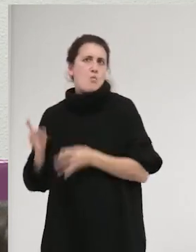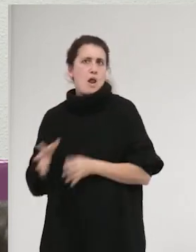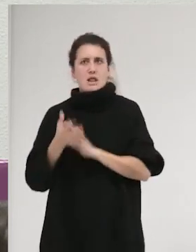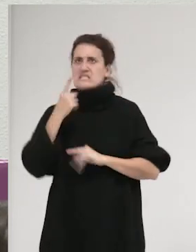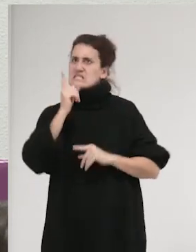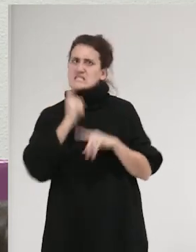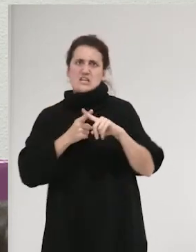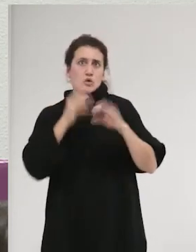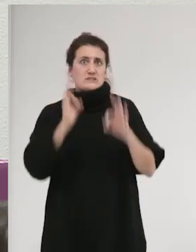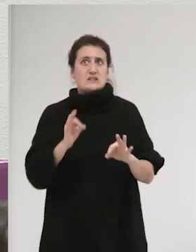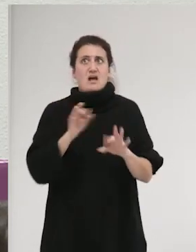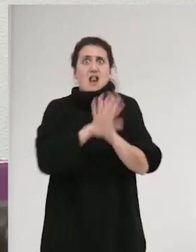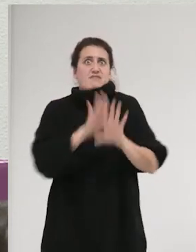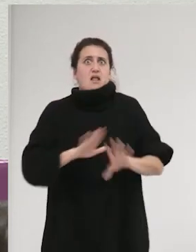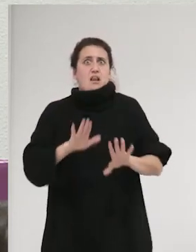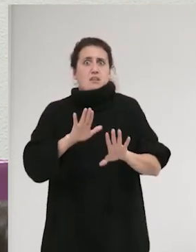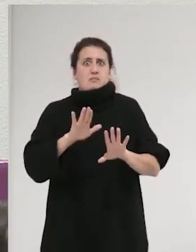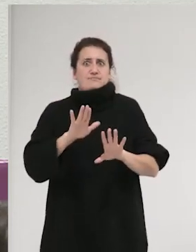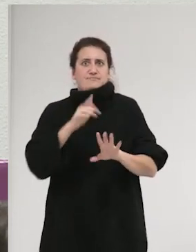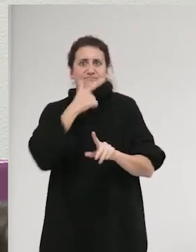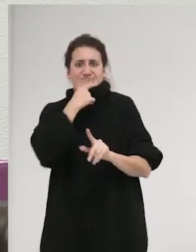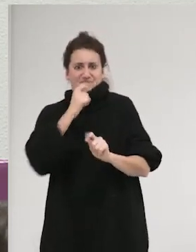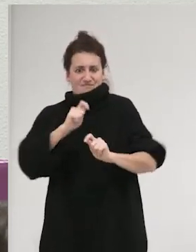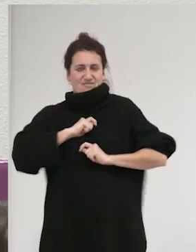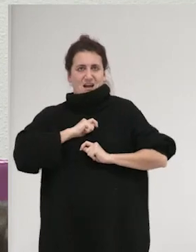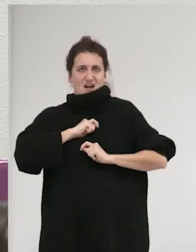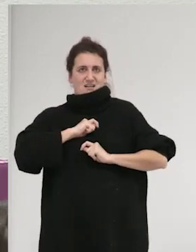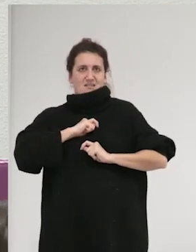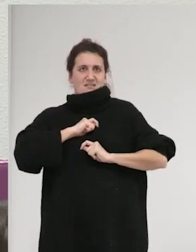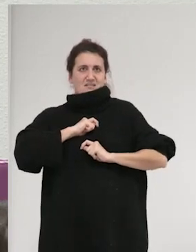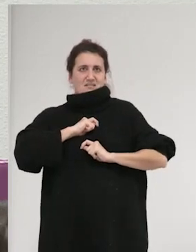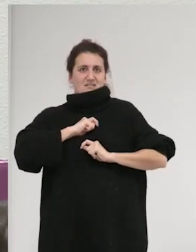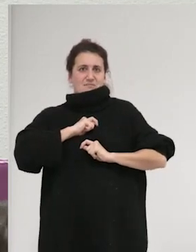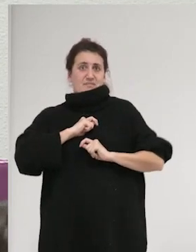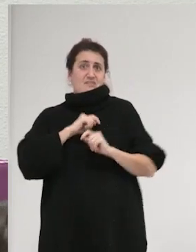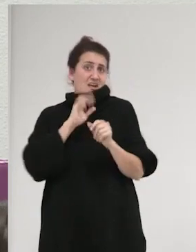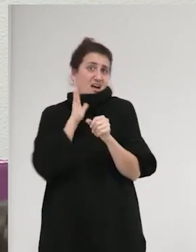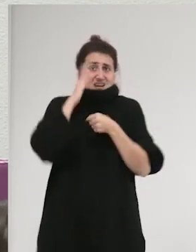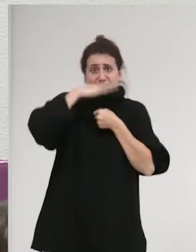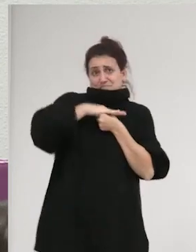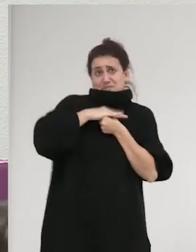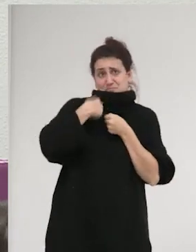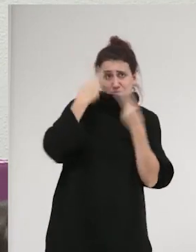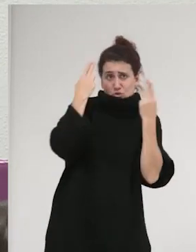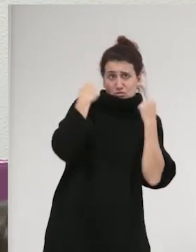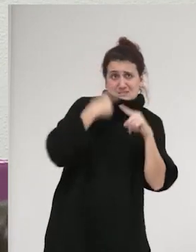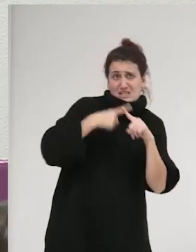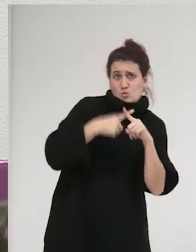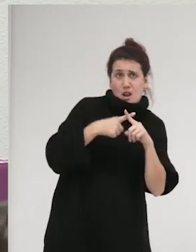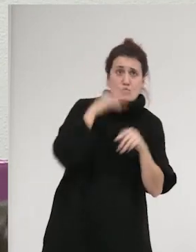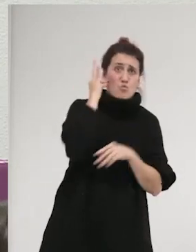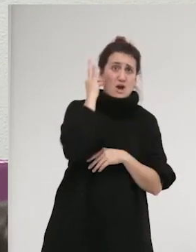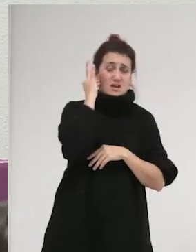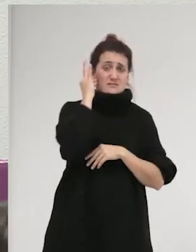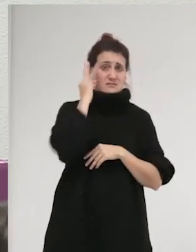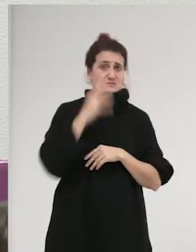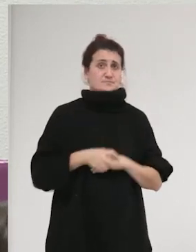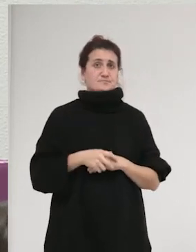forma se estará favoreciendo la represión sexual de las mujeres, ¿no? Porque muchas veces es algo que va